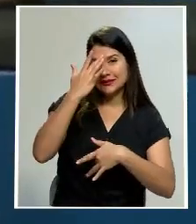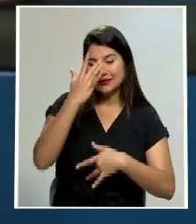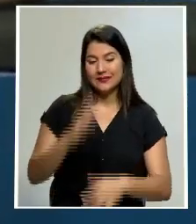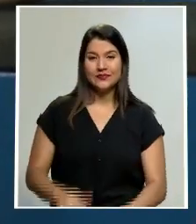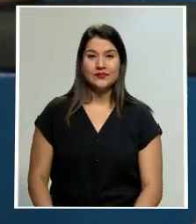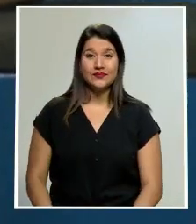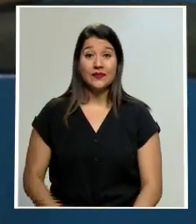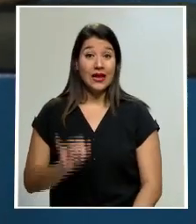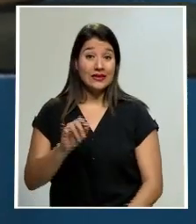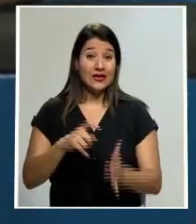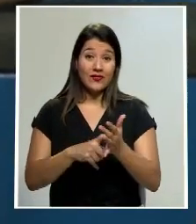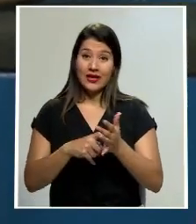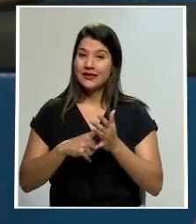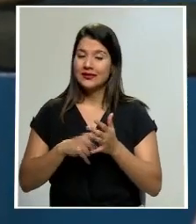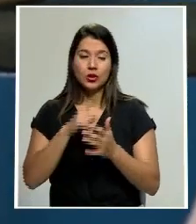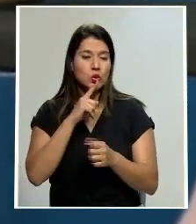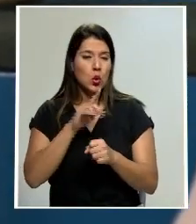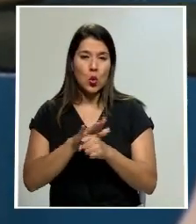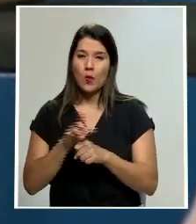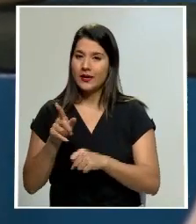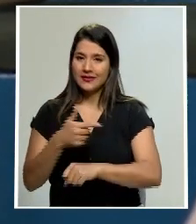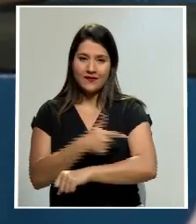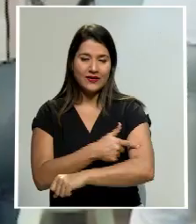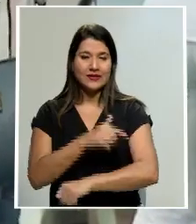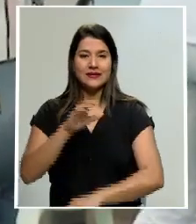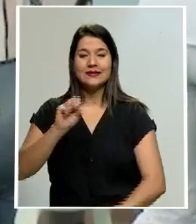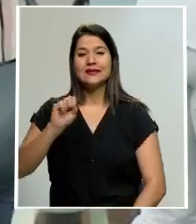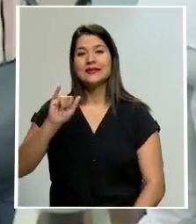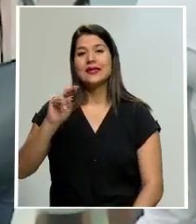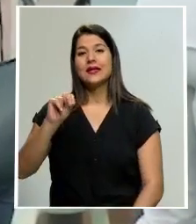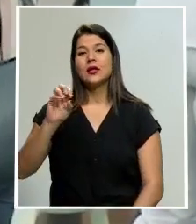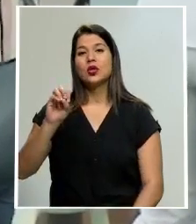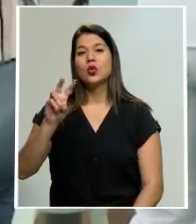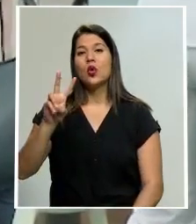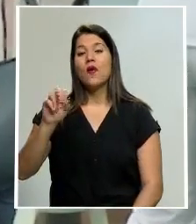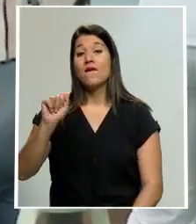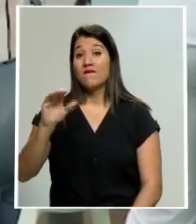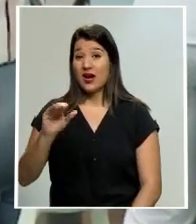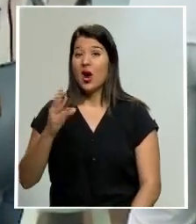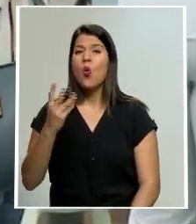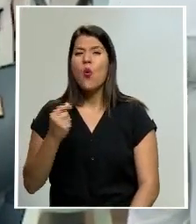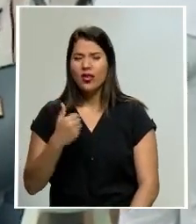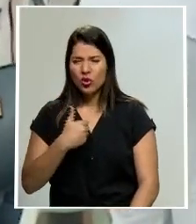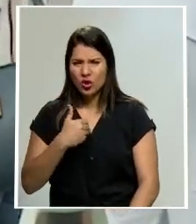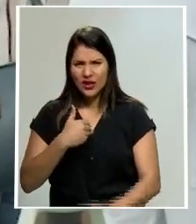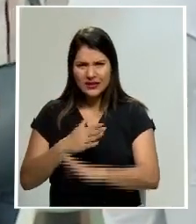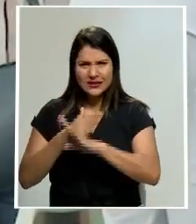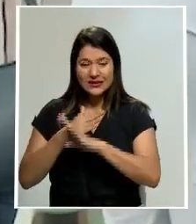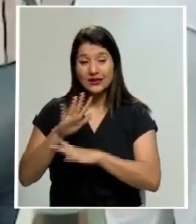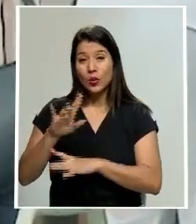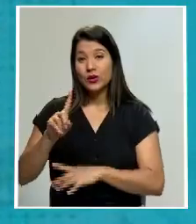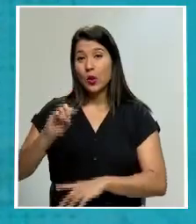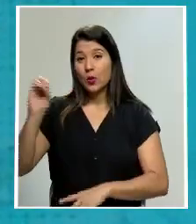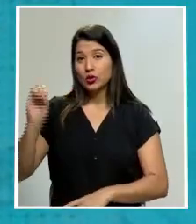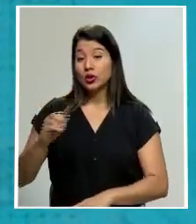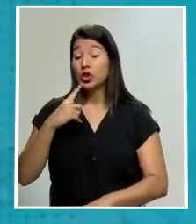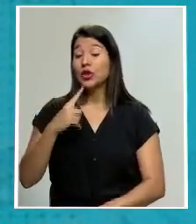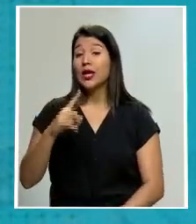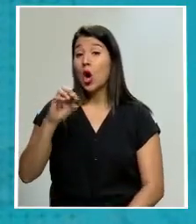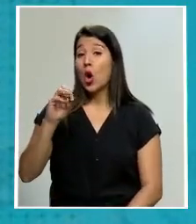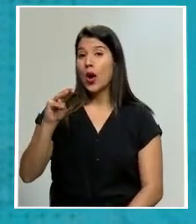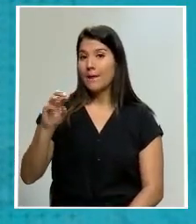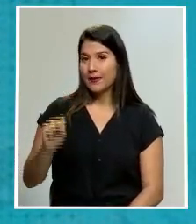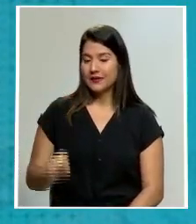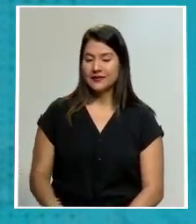requisito que no alcanza Sinovac 51% según lo indicado por la Organización Mundial de la Salud por otra